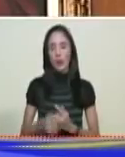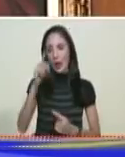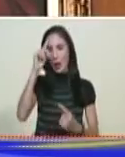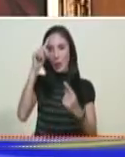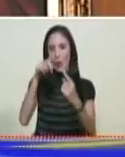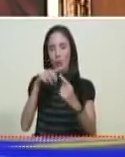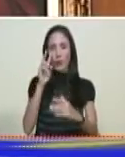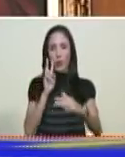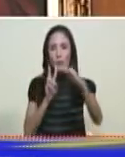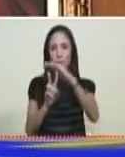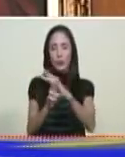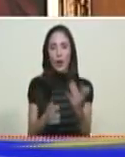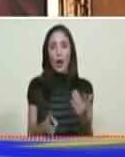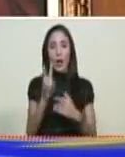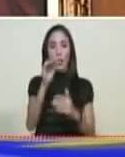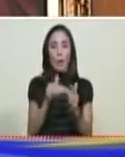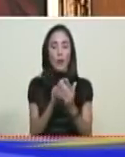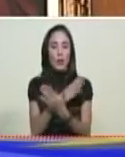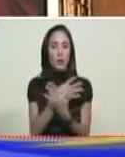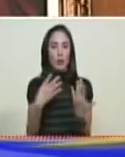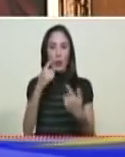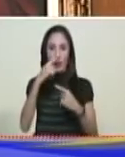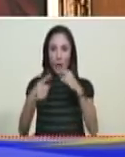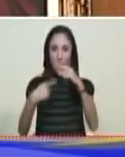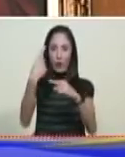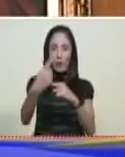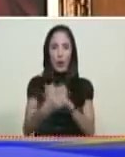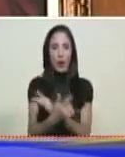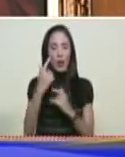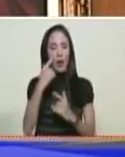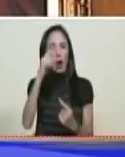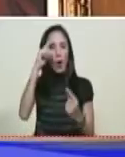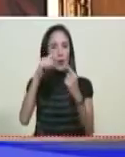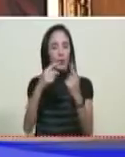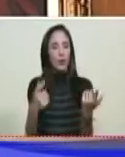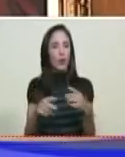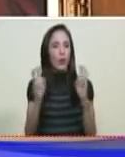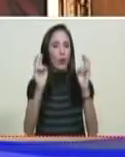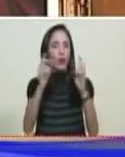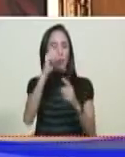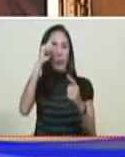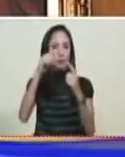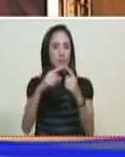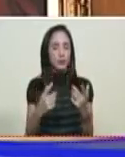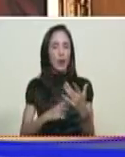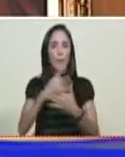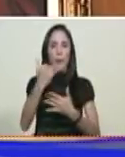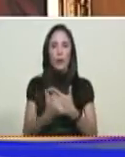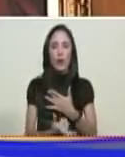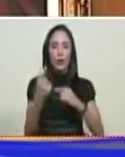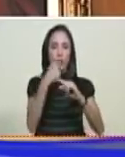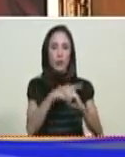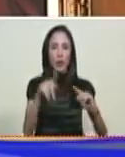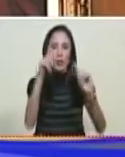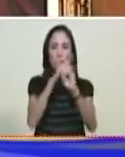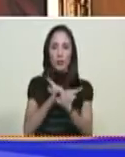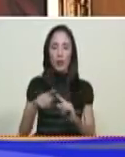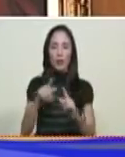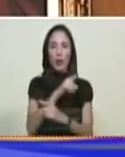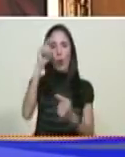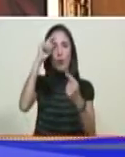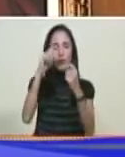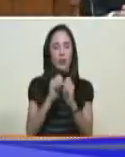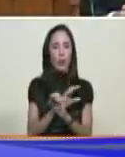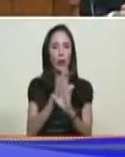un año 2019 donde buscaremos nuevas metas, nuevas metas, grandes metas.